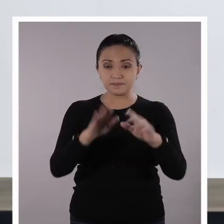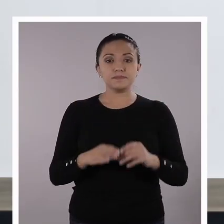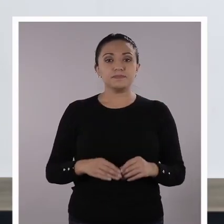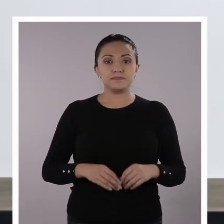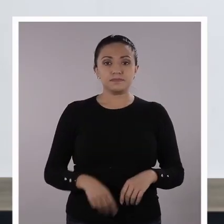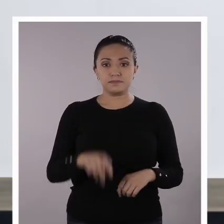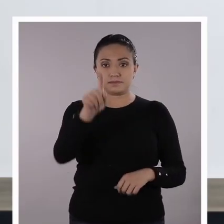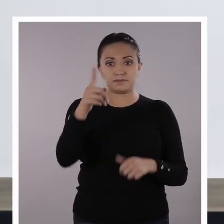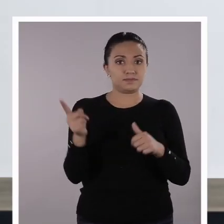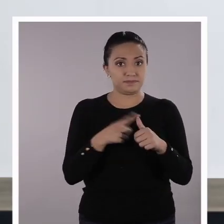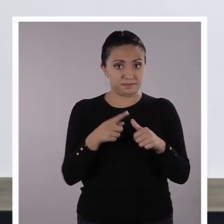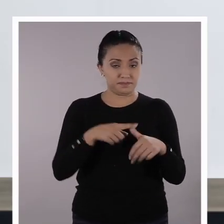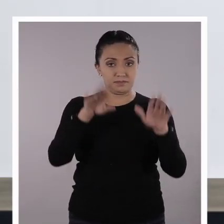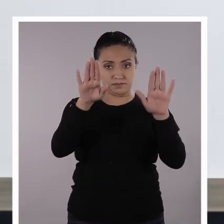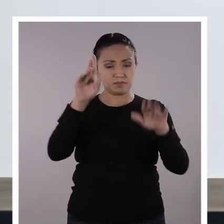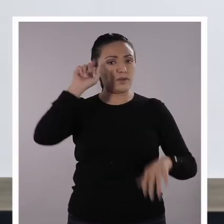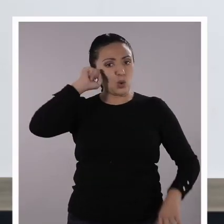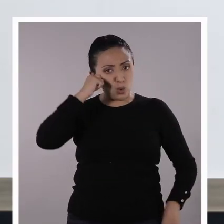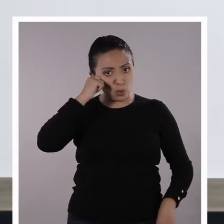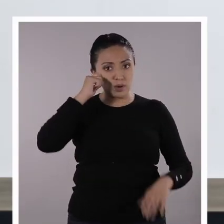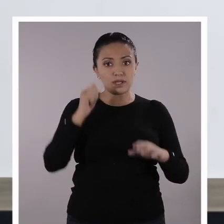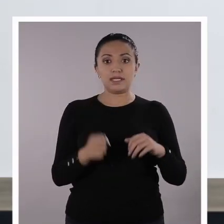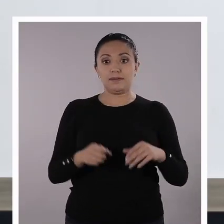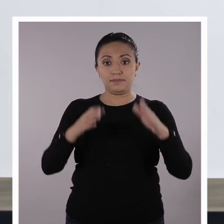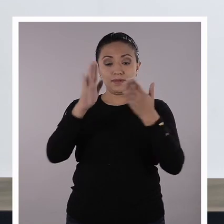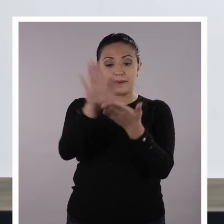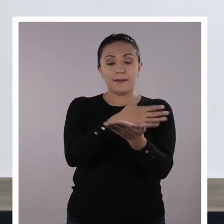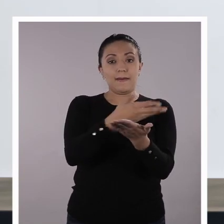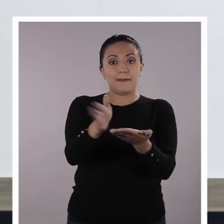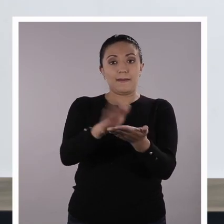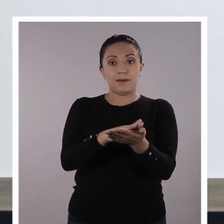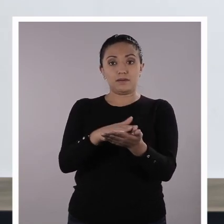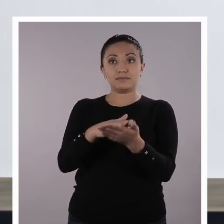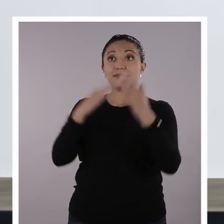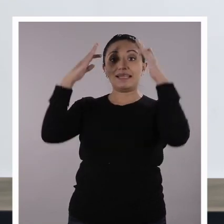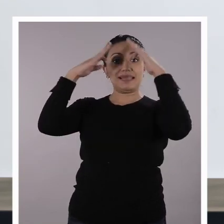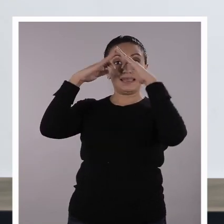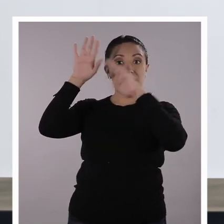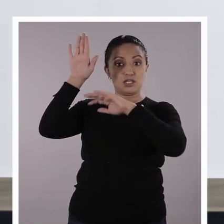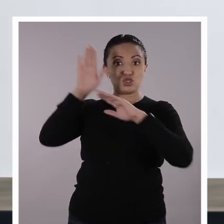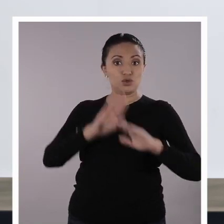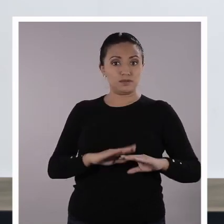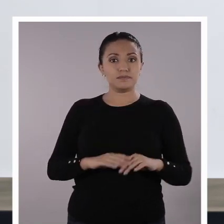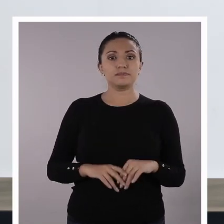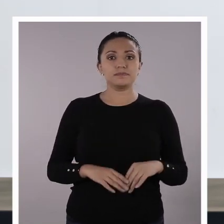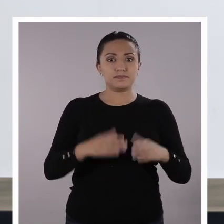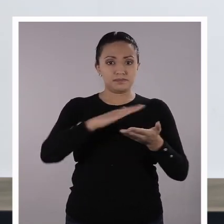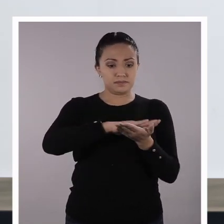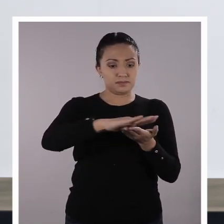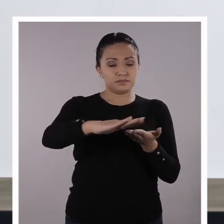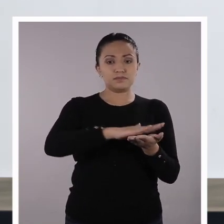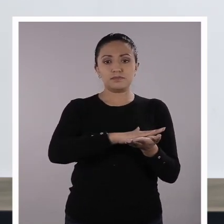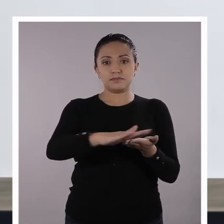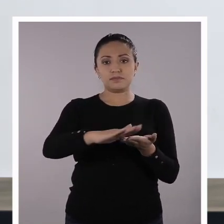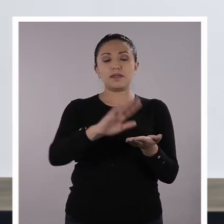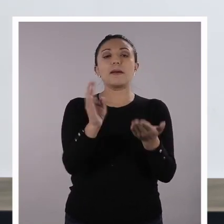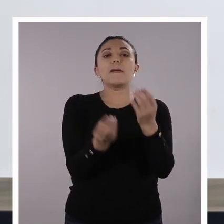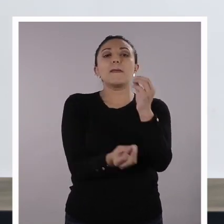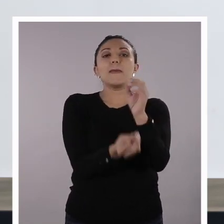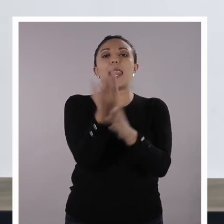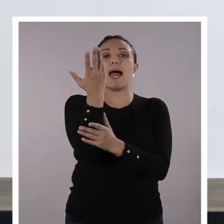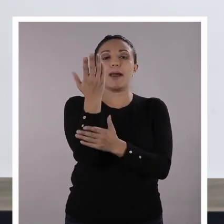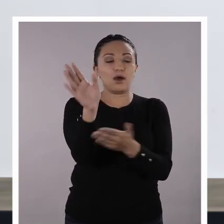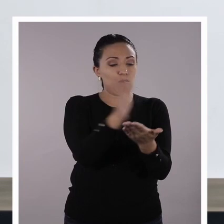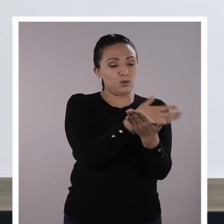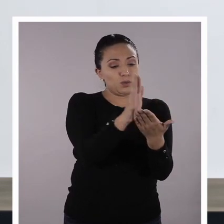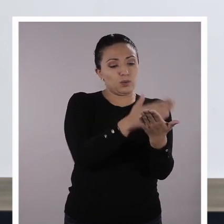¿Estamos? Primer paso importante. La teja, miren, nosotros tenemos aquí la teja, tiene que ser siempre fondeada. Es